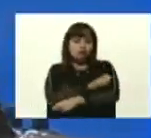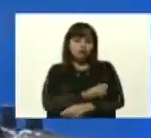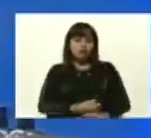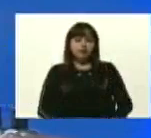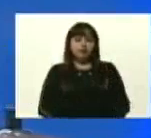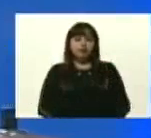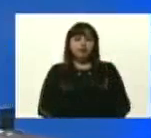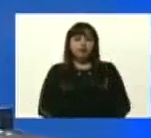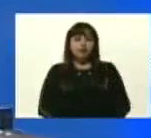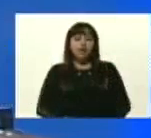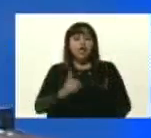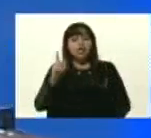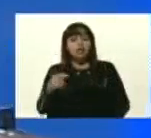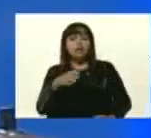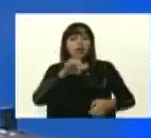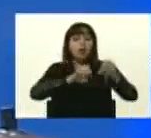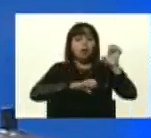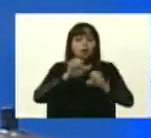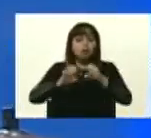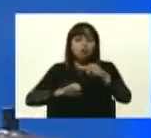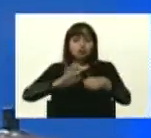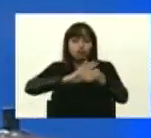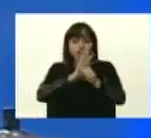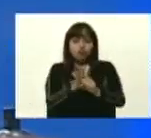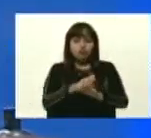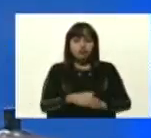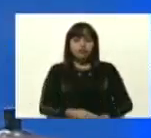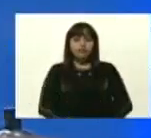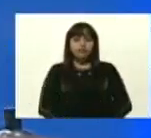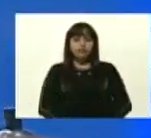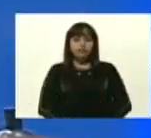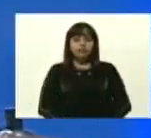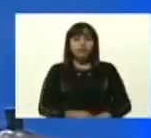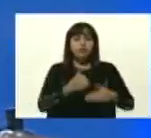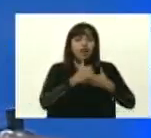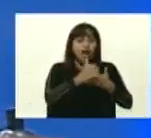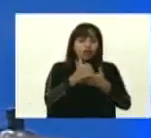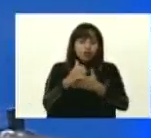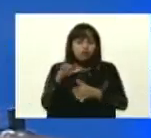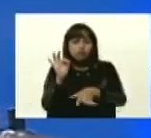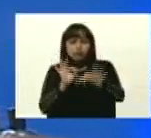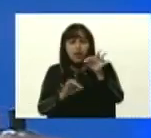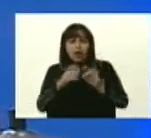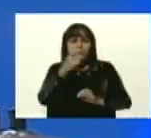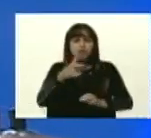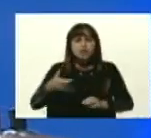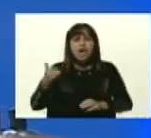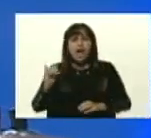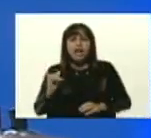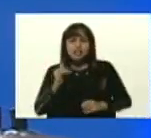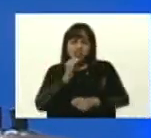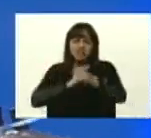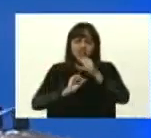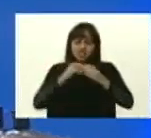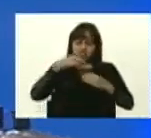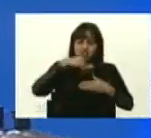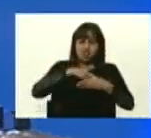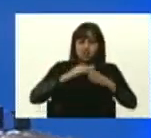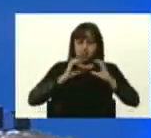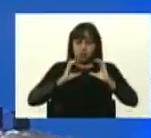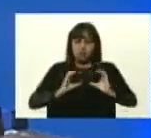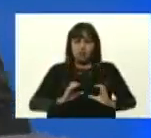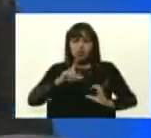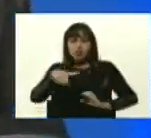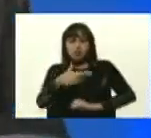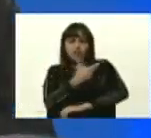También estas pruebas de coronavirus sirven para detectar si la persona tiene anticuerpos. Sí, por eso. Después de ser